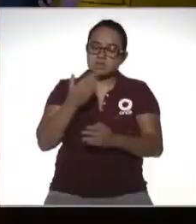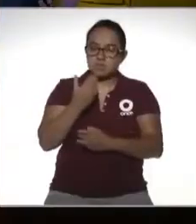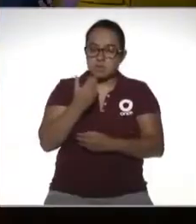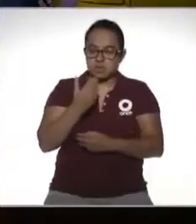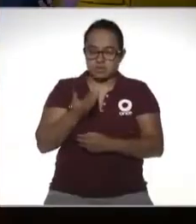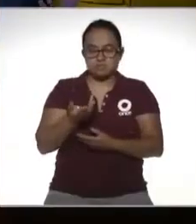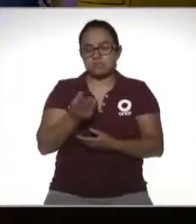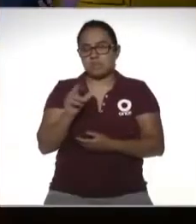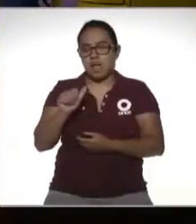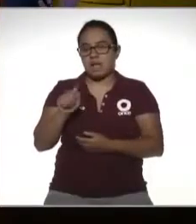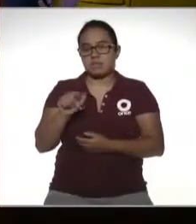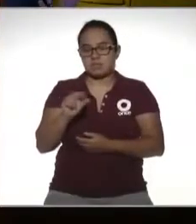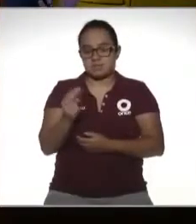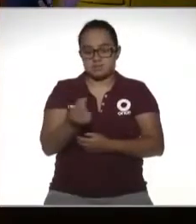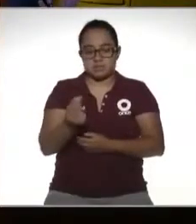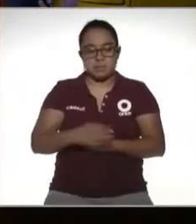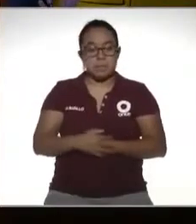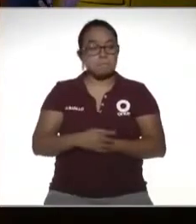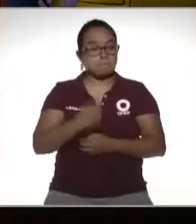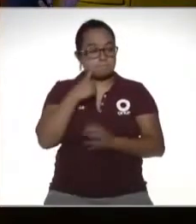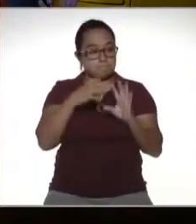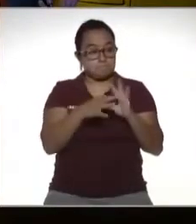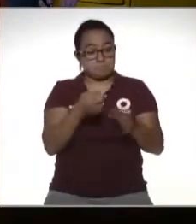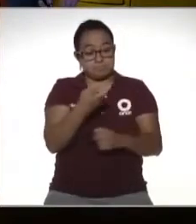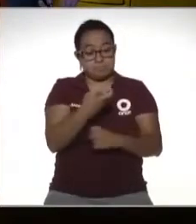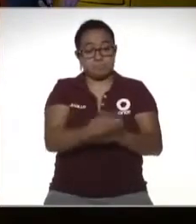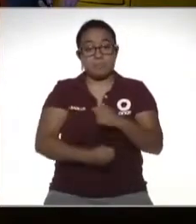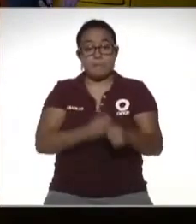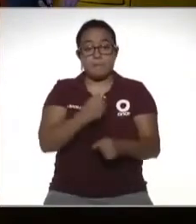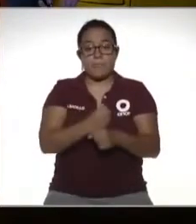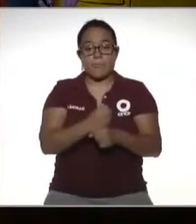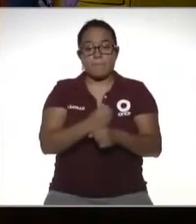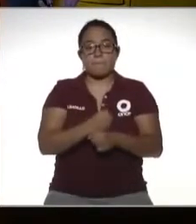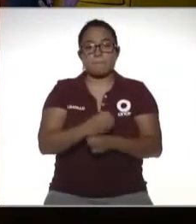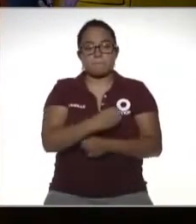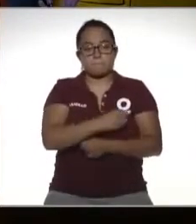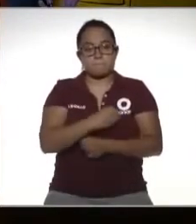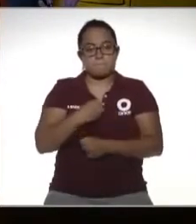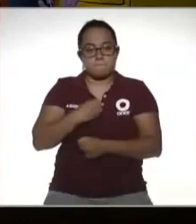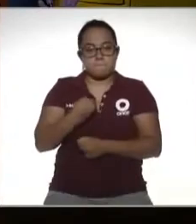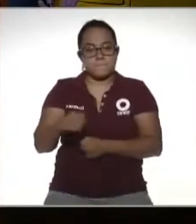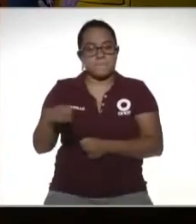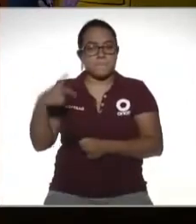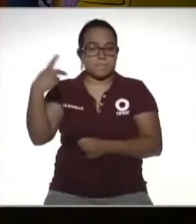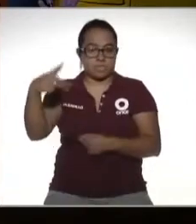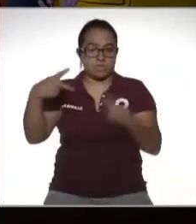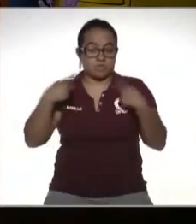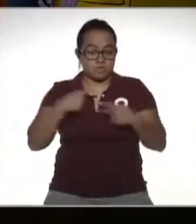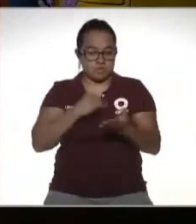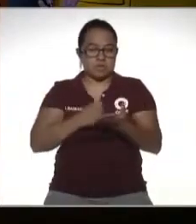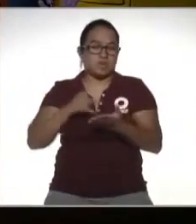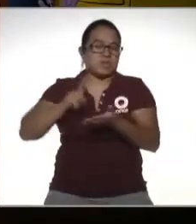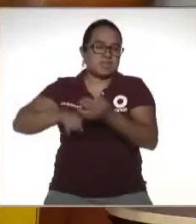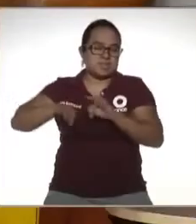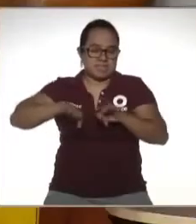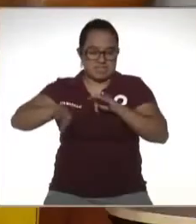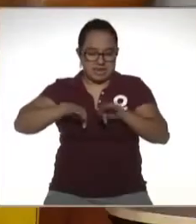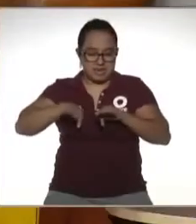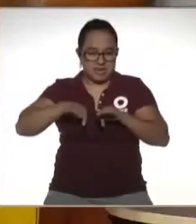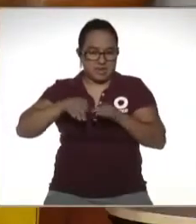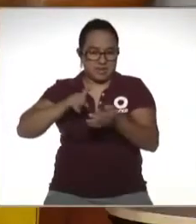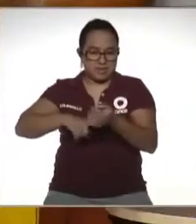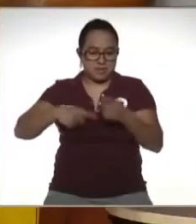aquí que precisamente en este año se obligó a los contribuyentes trabajadores a los empleados